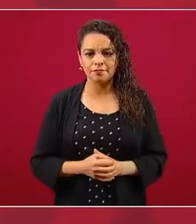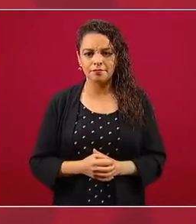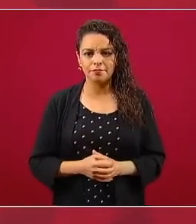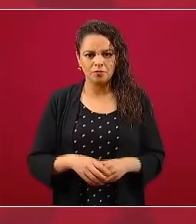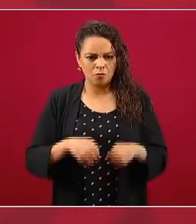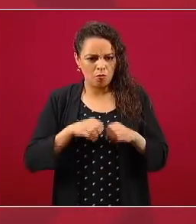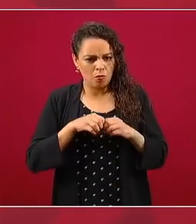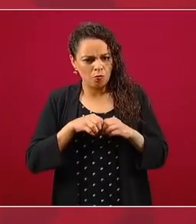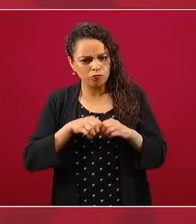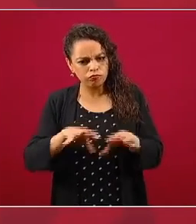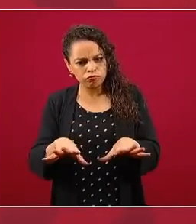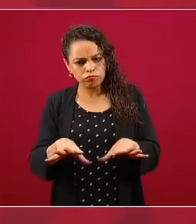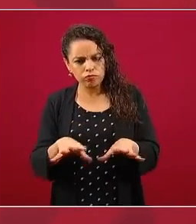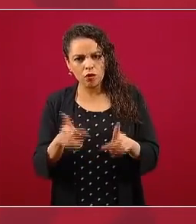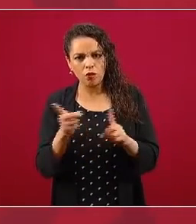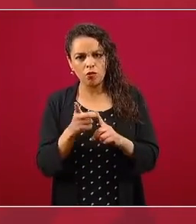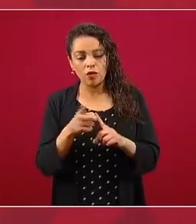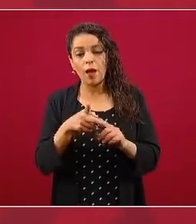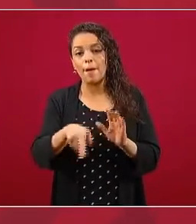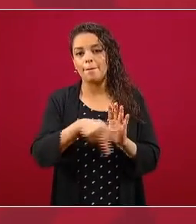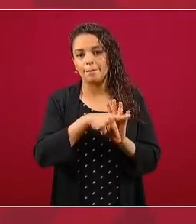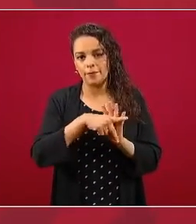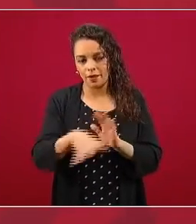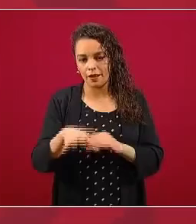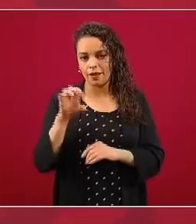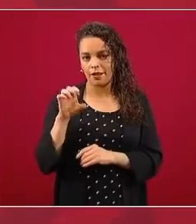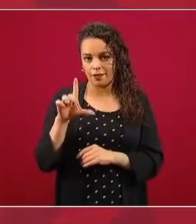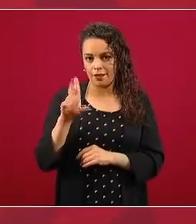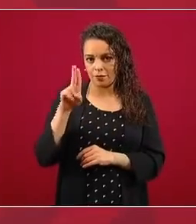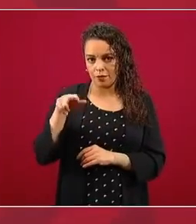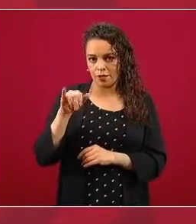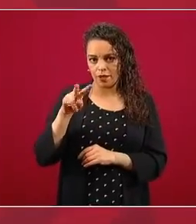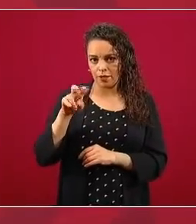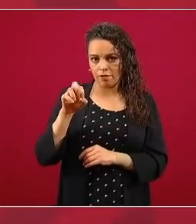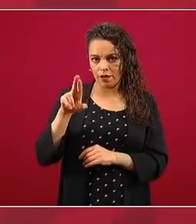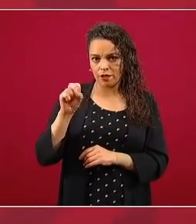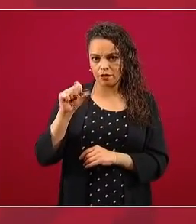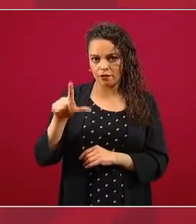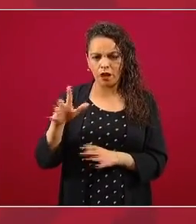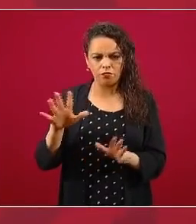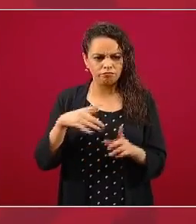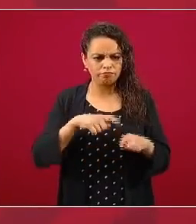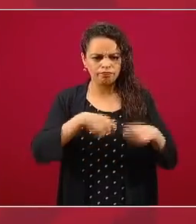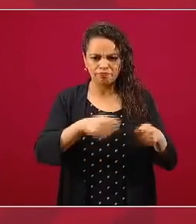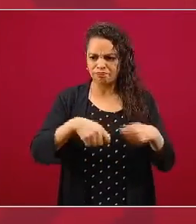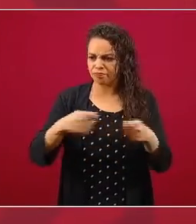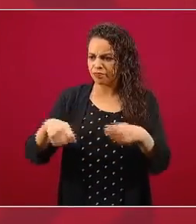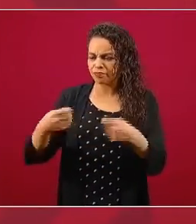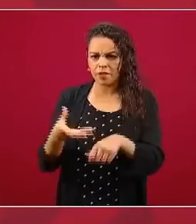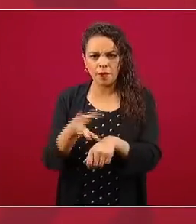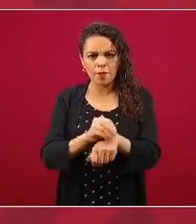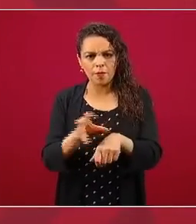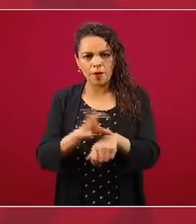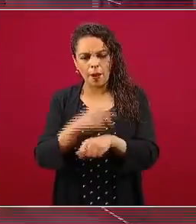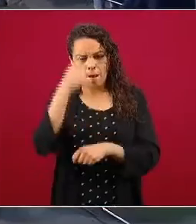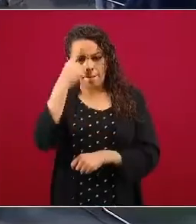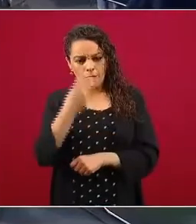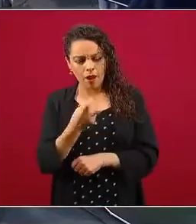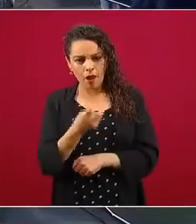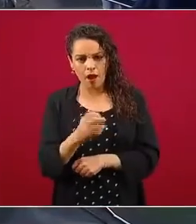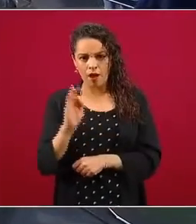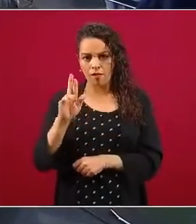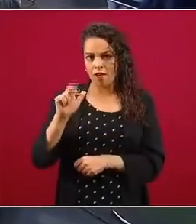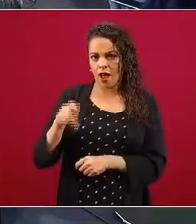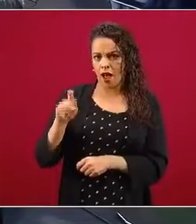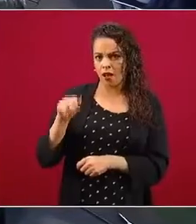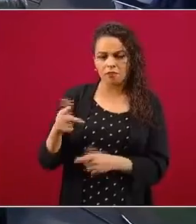publicó en el Universal que se estaban entregando permisos de fracking. Que